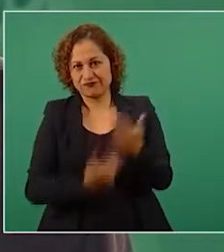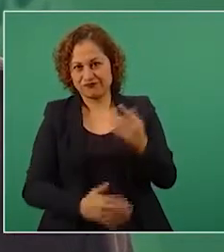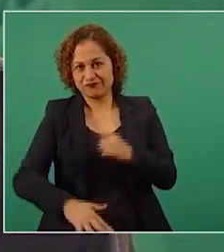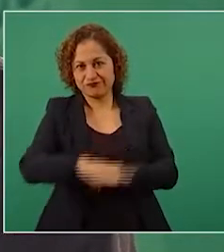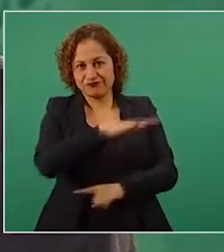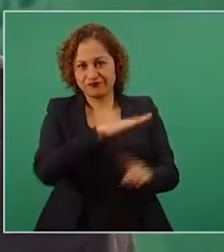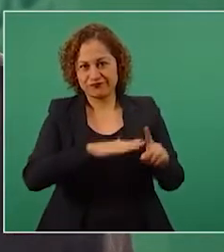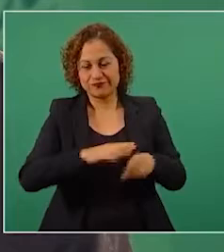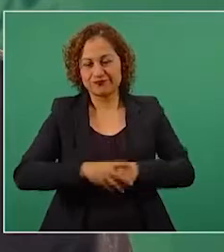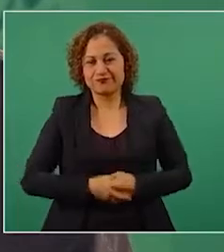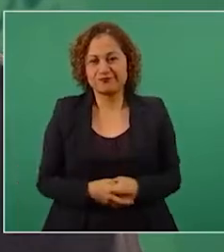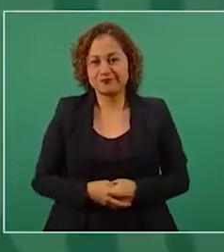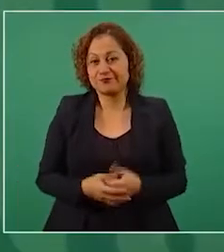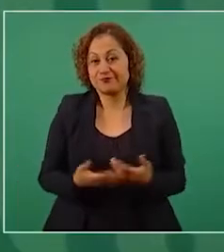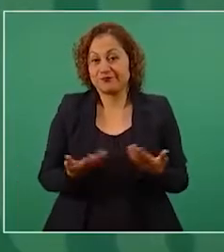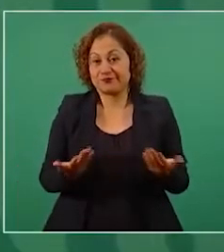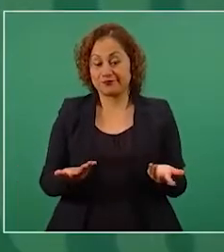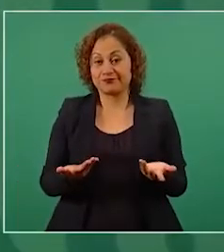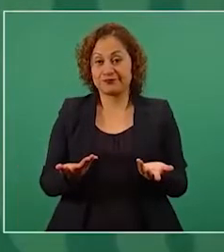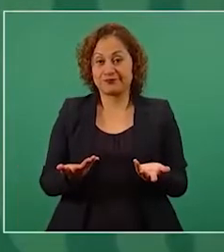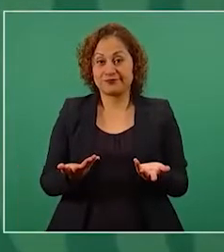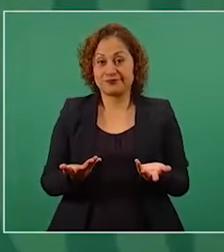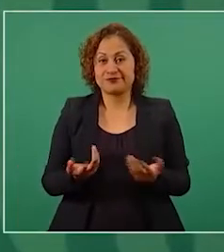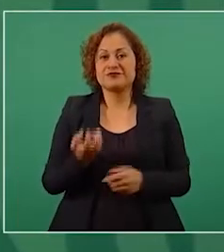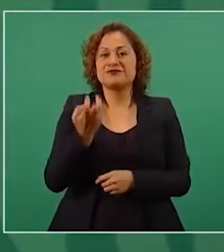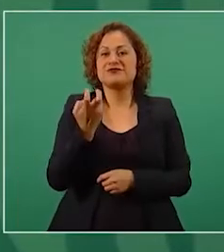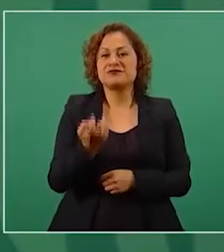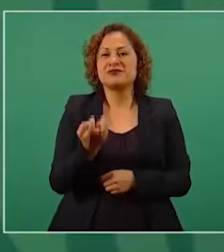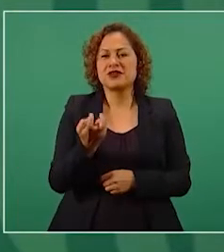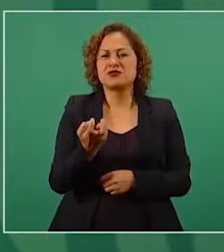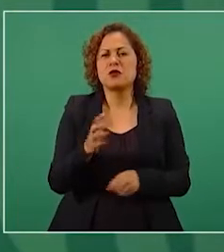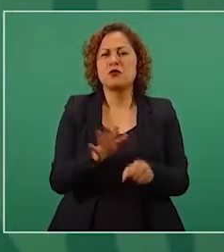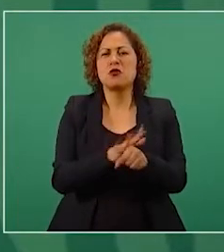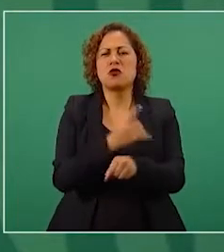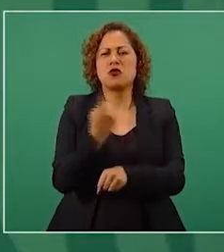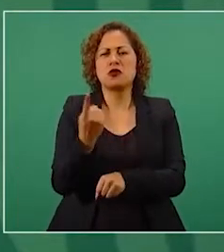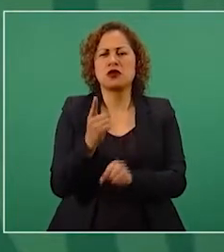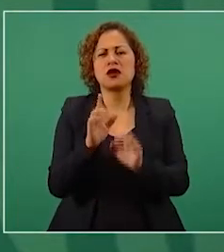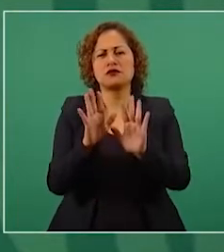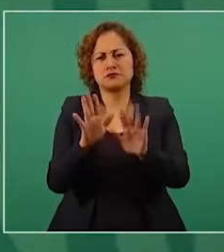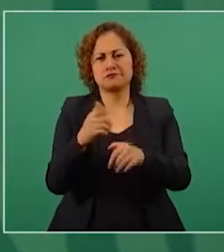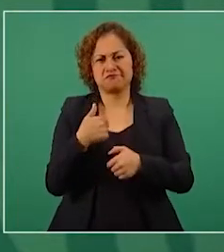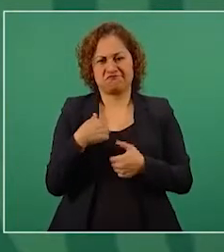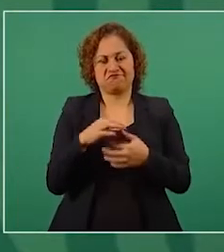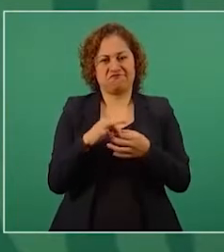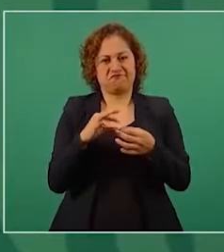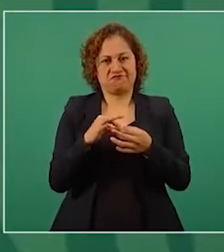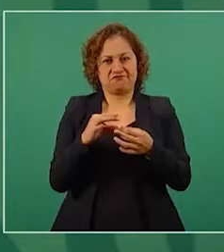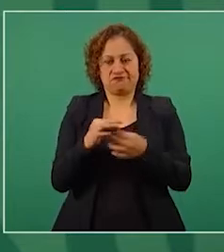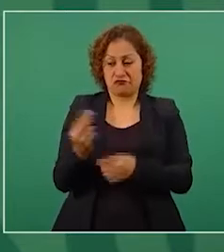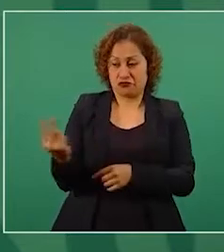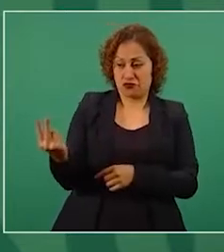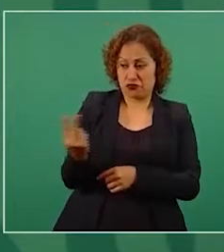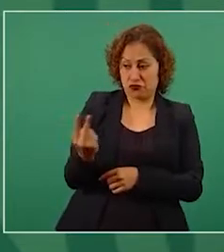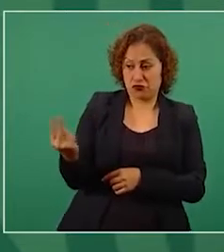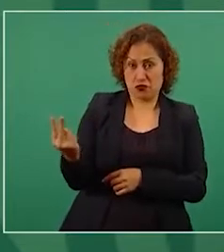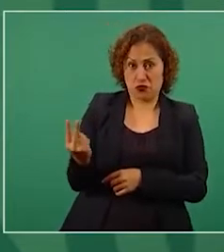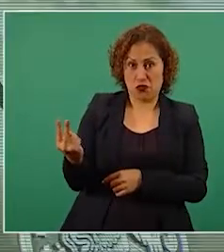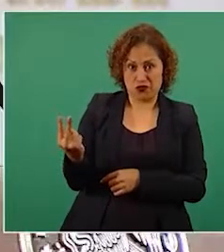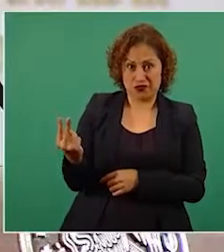Y esto se explica porque estos organismos, como otros,